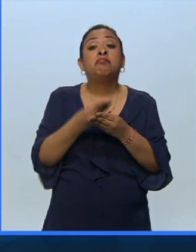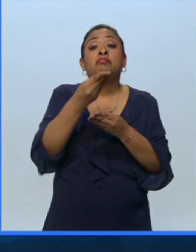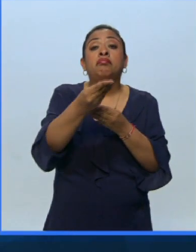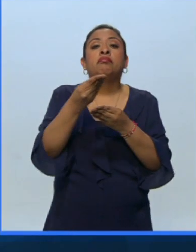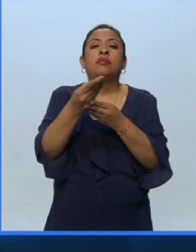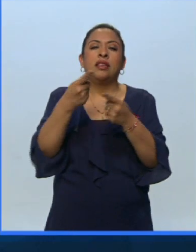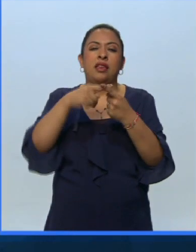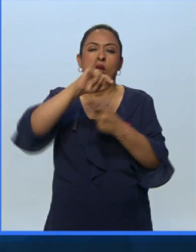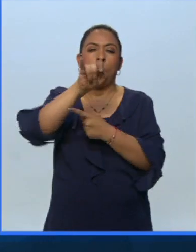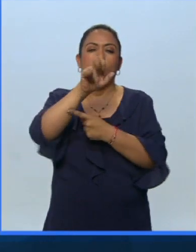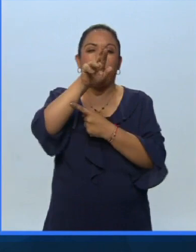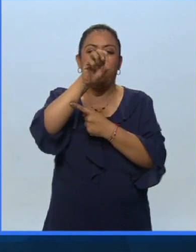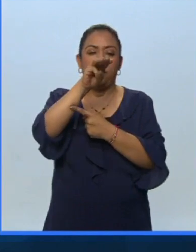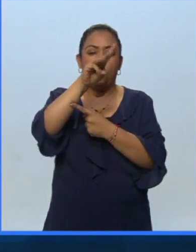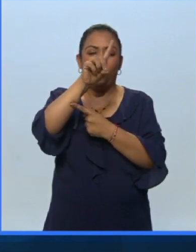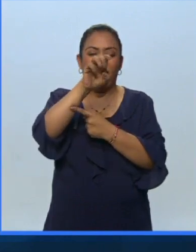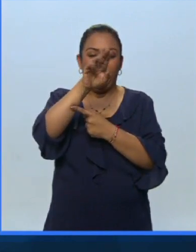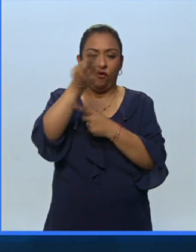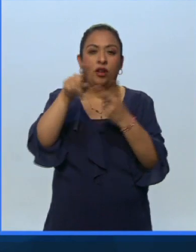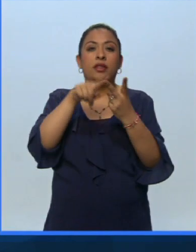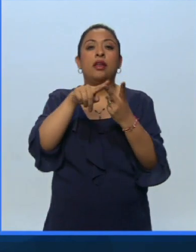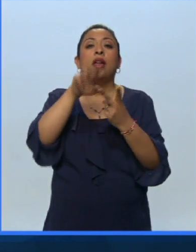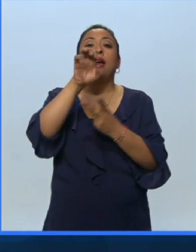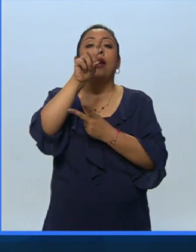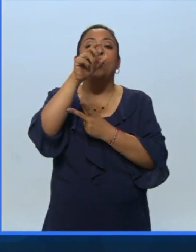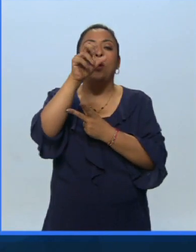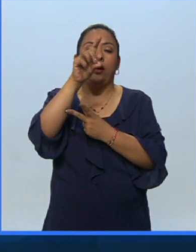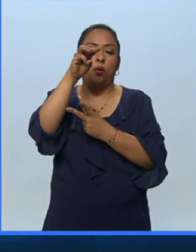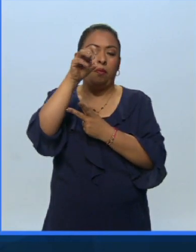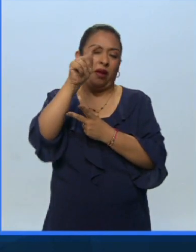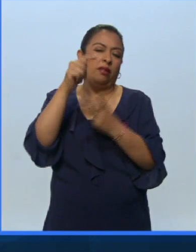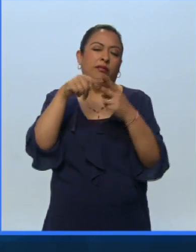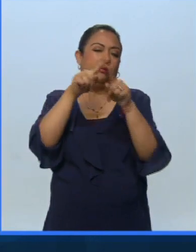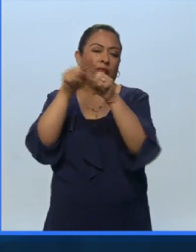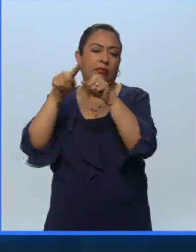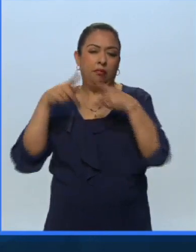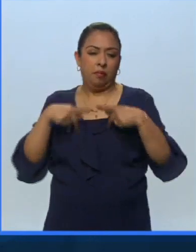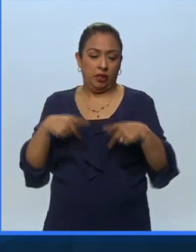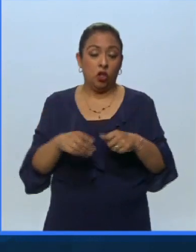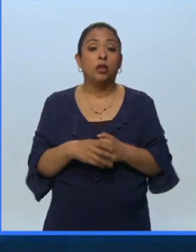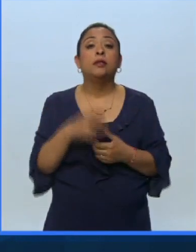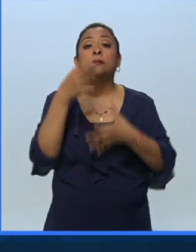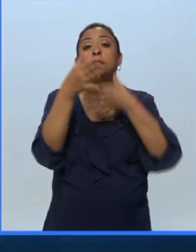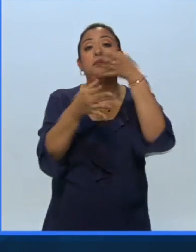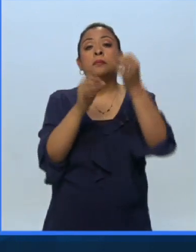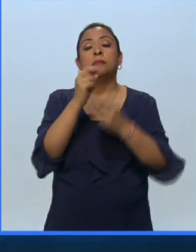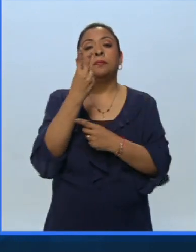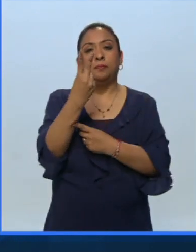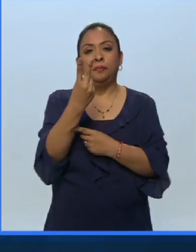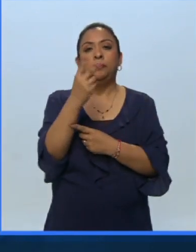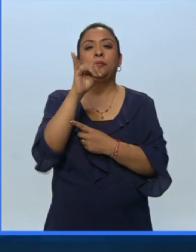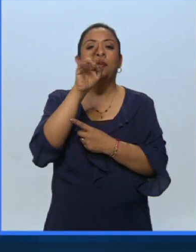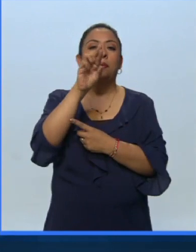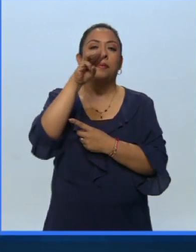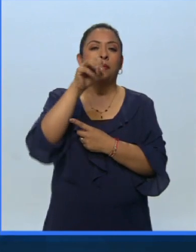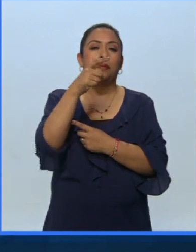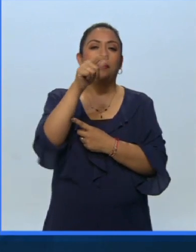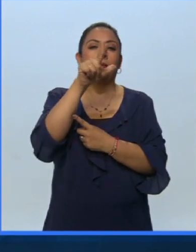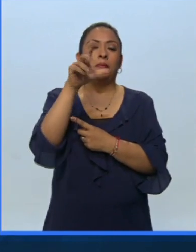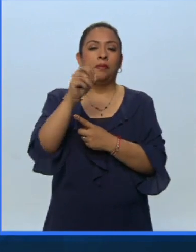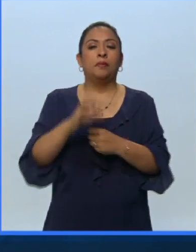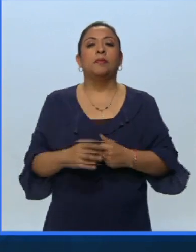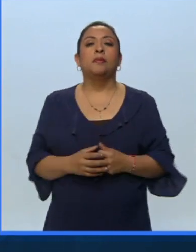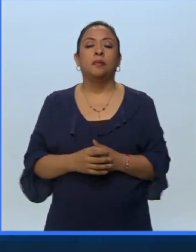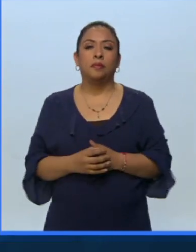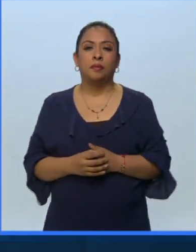Juan Ramón de la Fuente y Eduardo Matos Moctezuma, entre otros. Noticias 22, Irma Gallo.